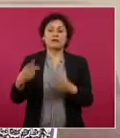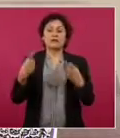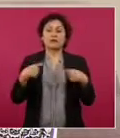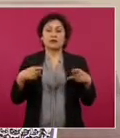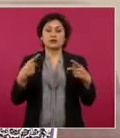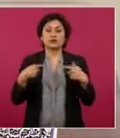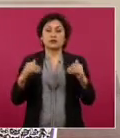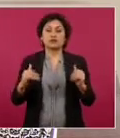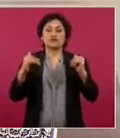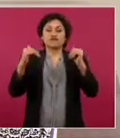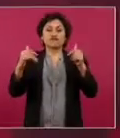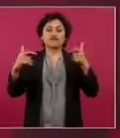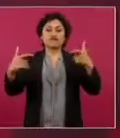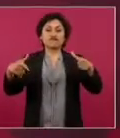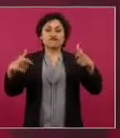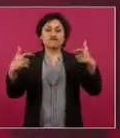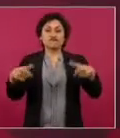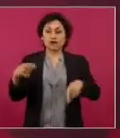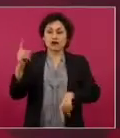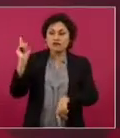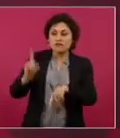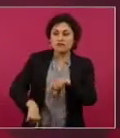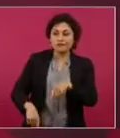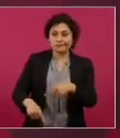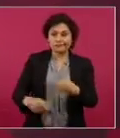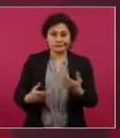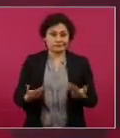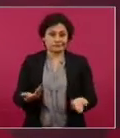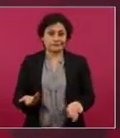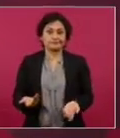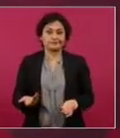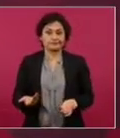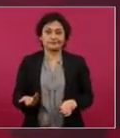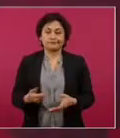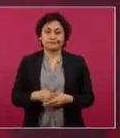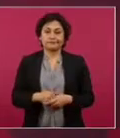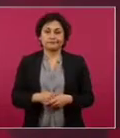del Perú.